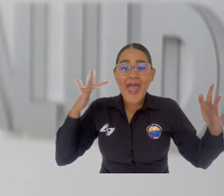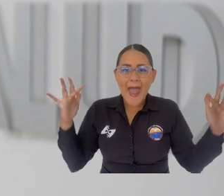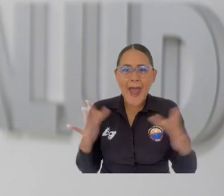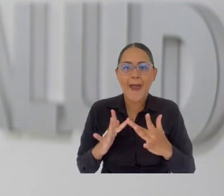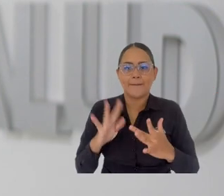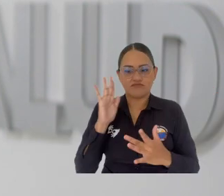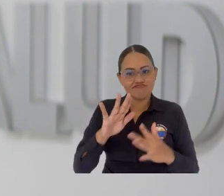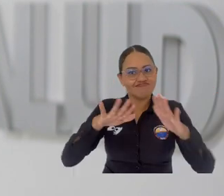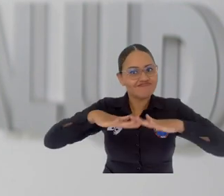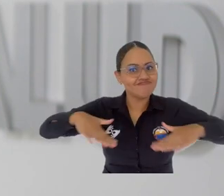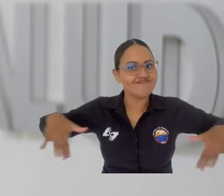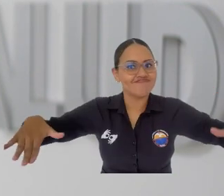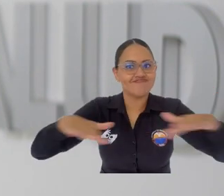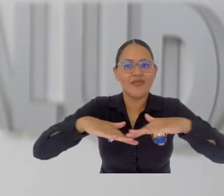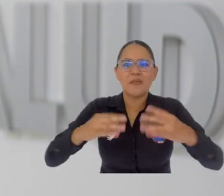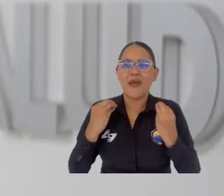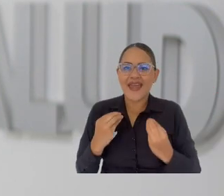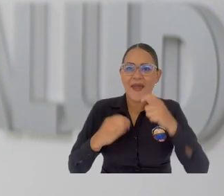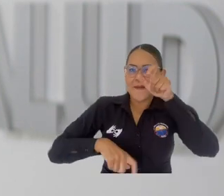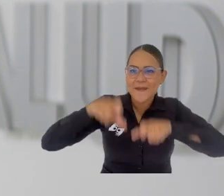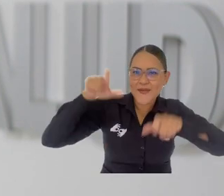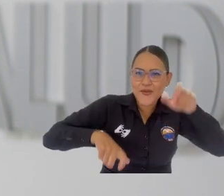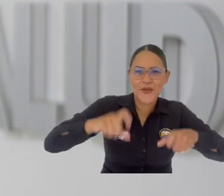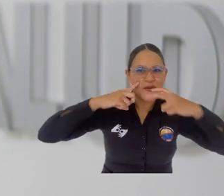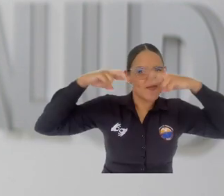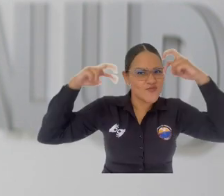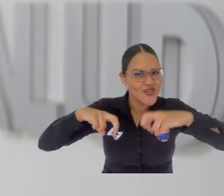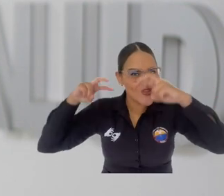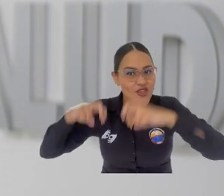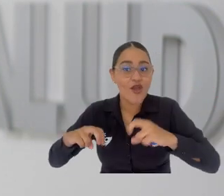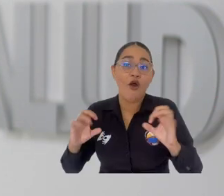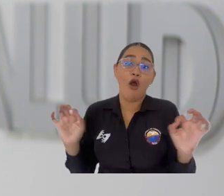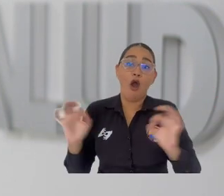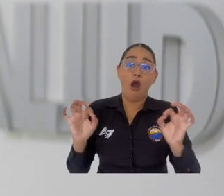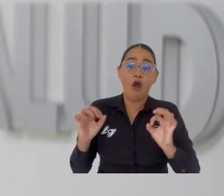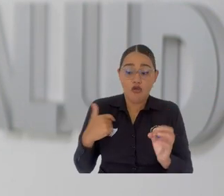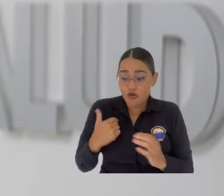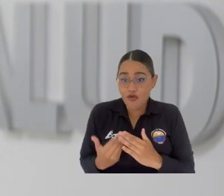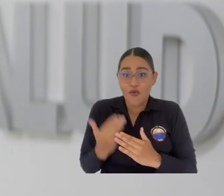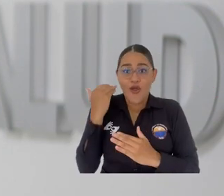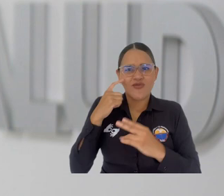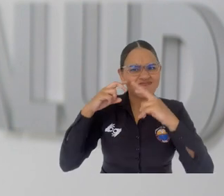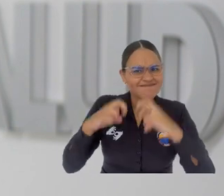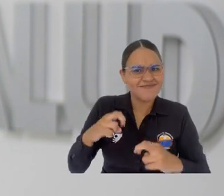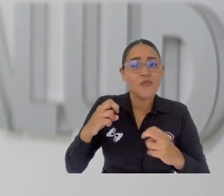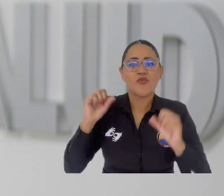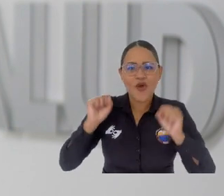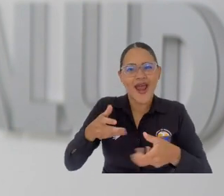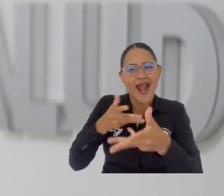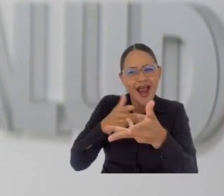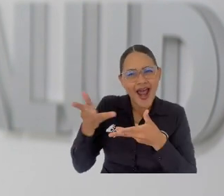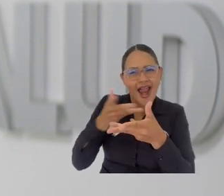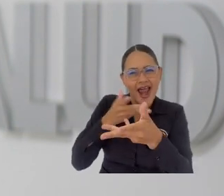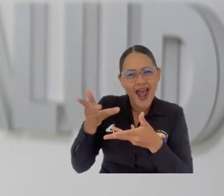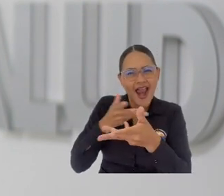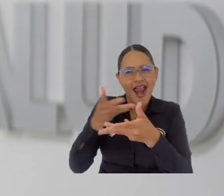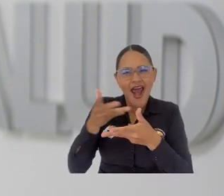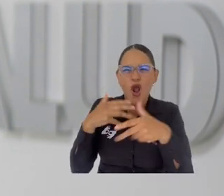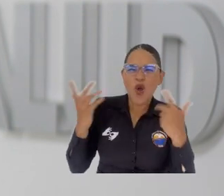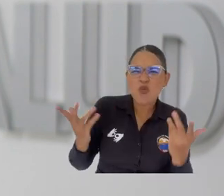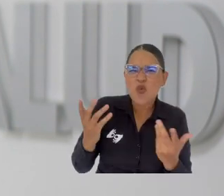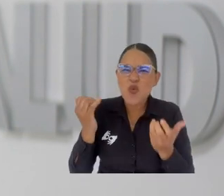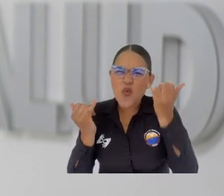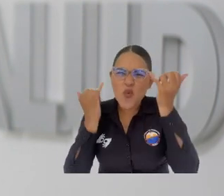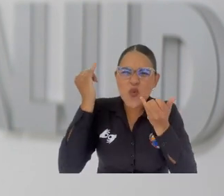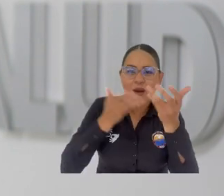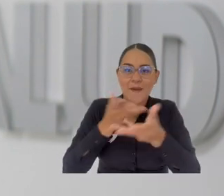espacio propicio para que las personas o las investigadoras o las personas que iniciamos en la investigación, podamos interactuar unos